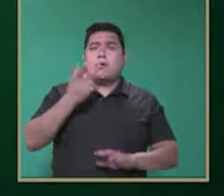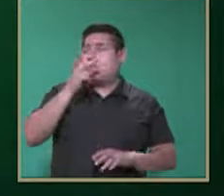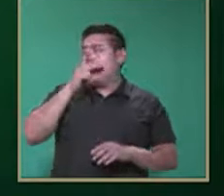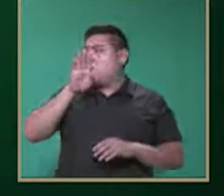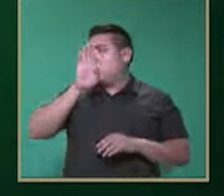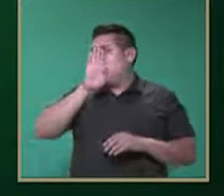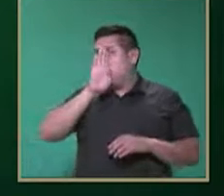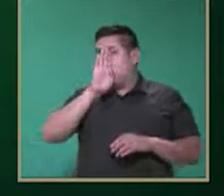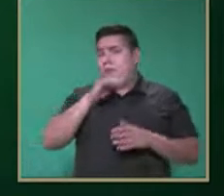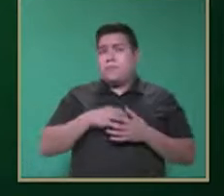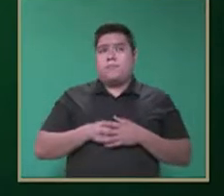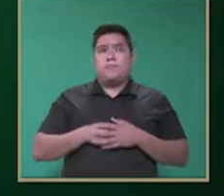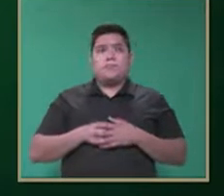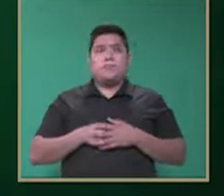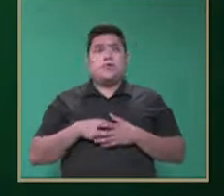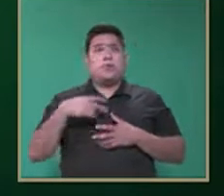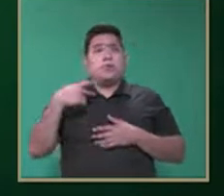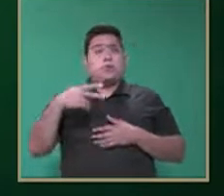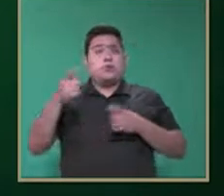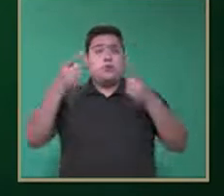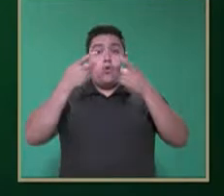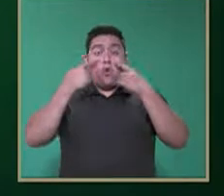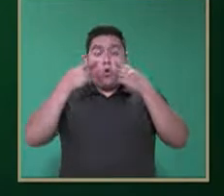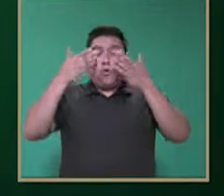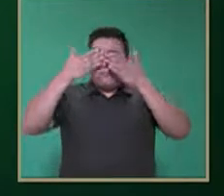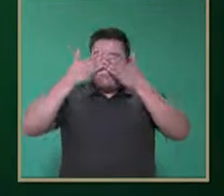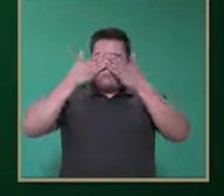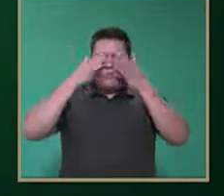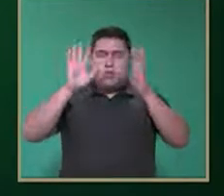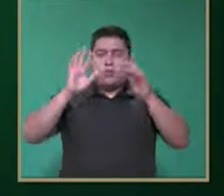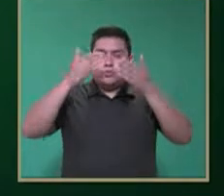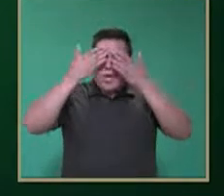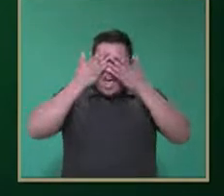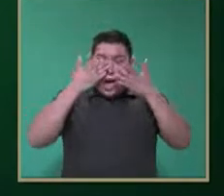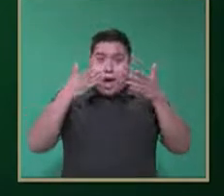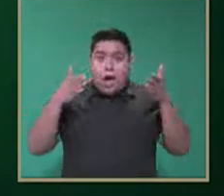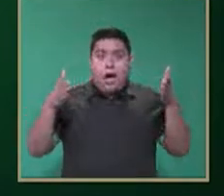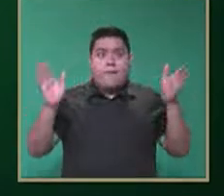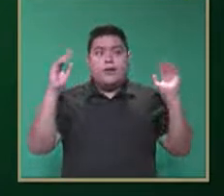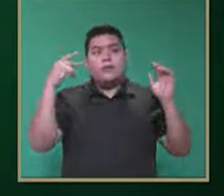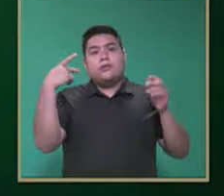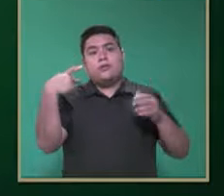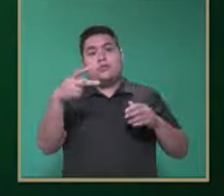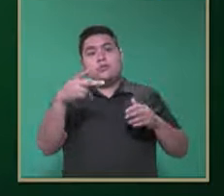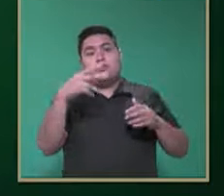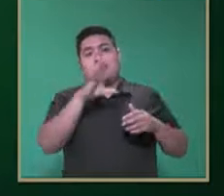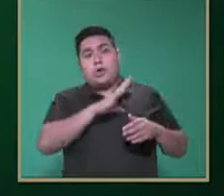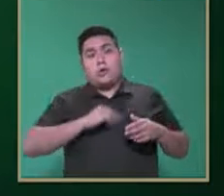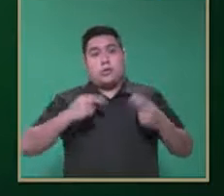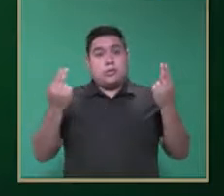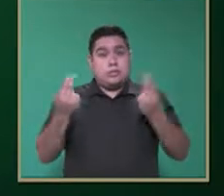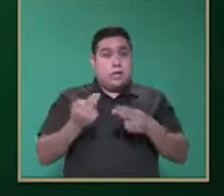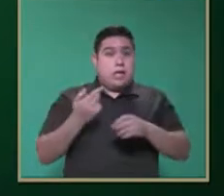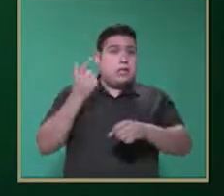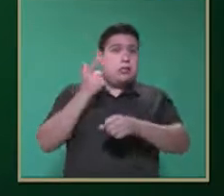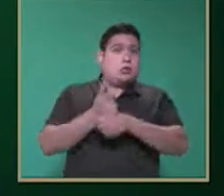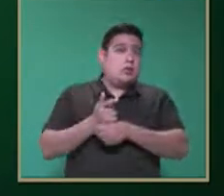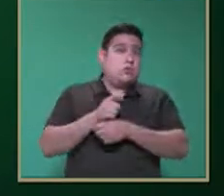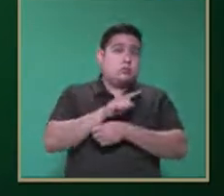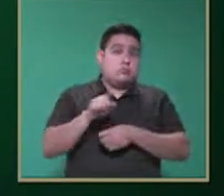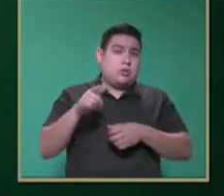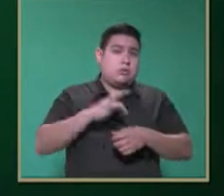mirar con sus ojos las necesidades de su hijo con TEA, vamos a estar más